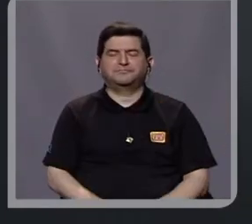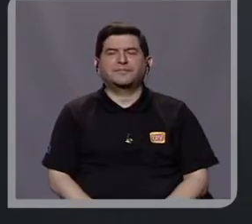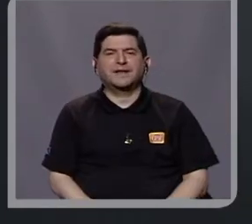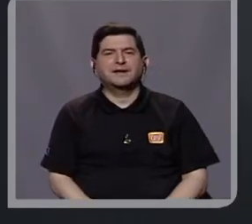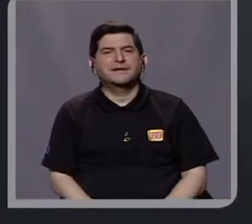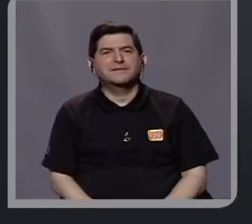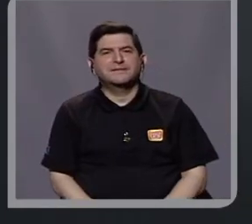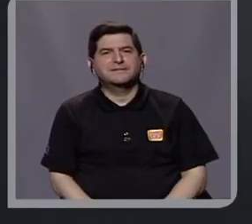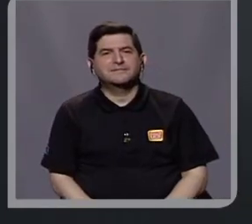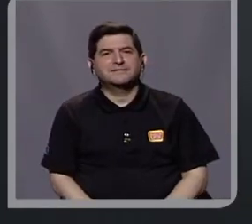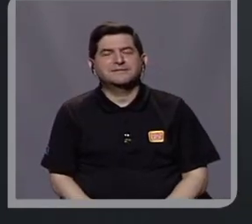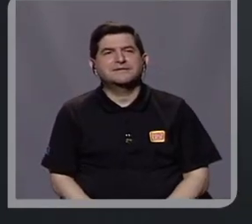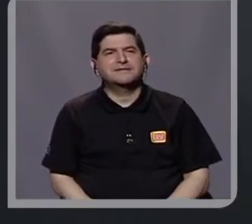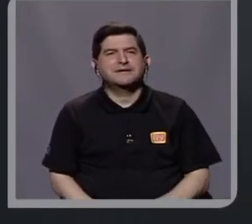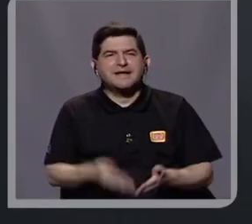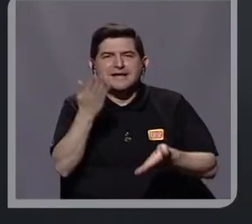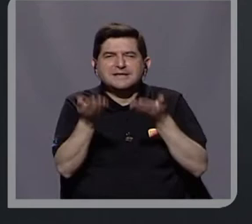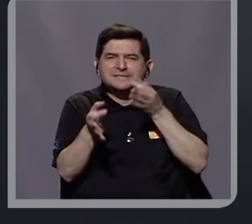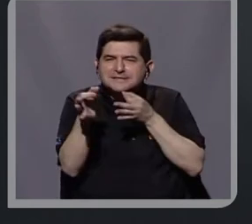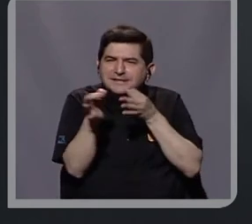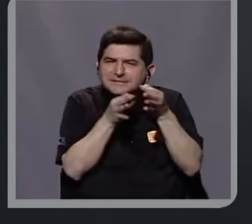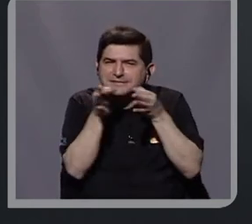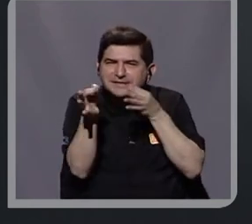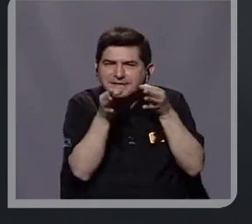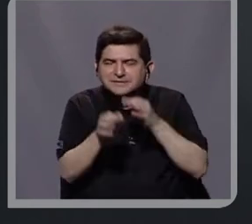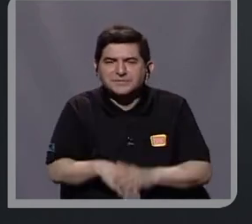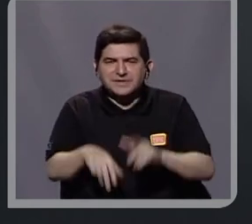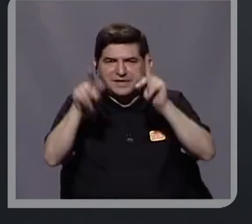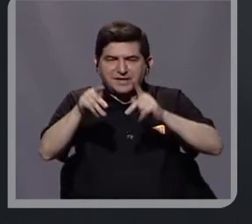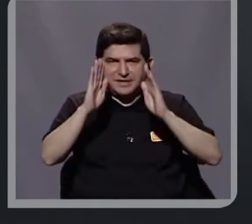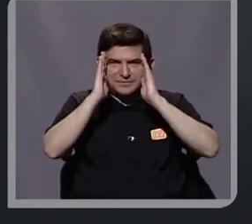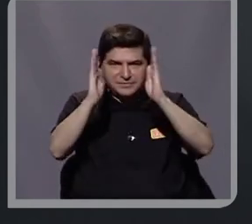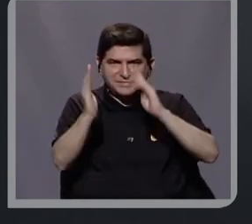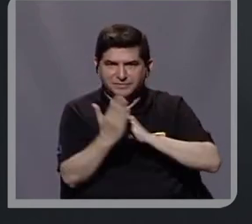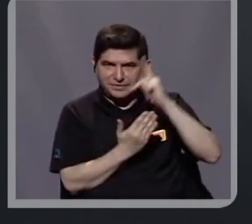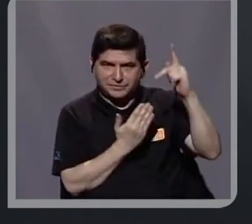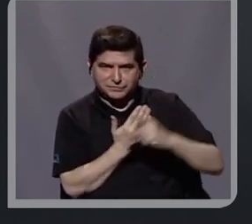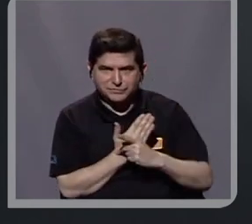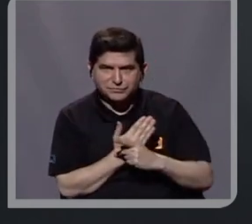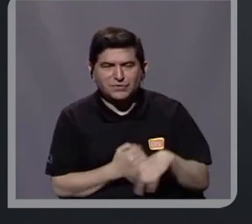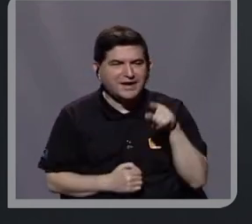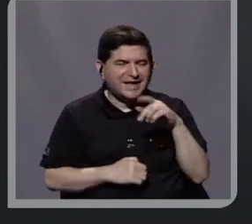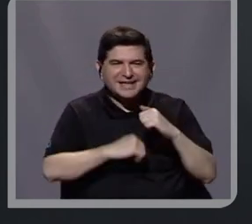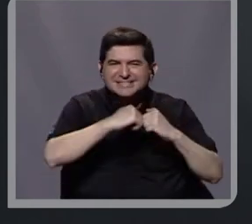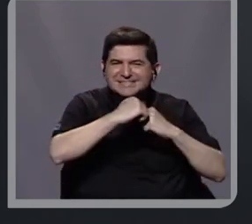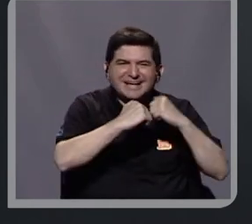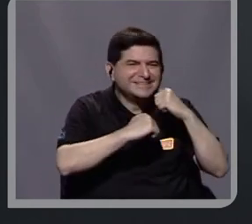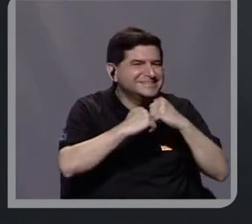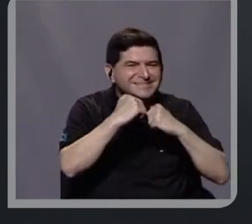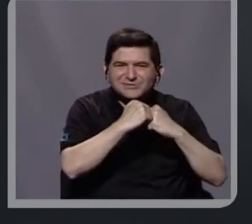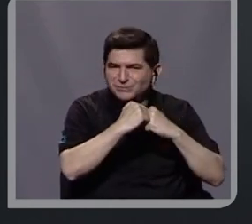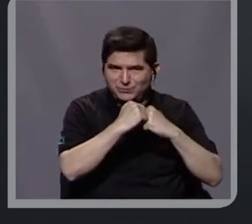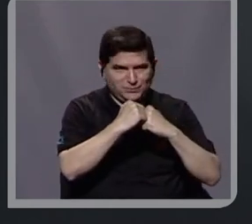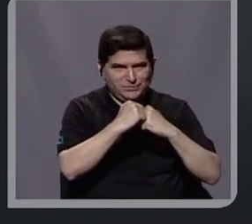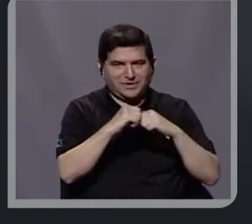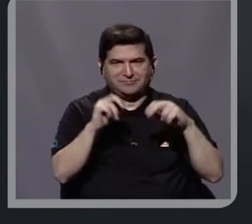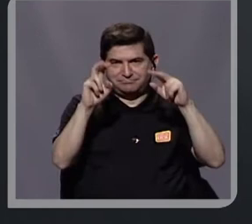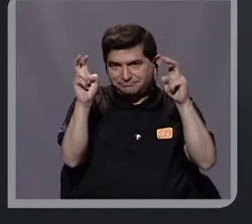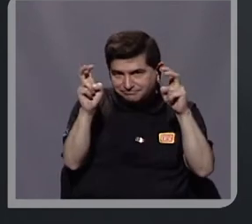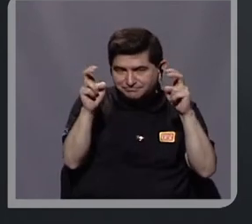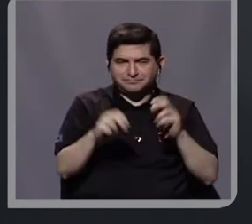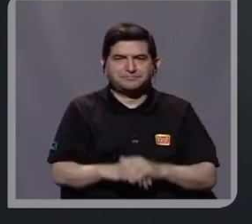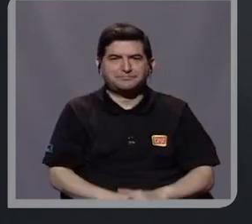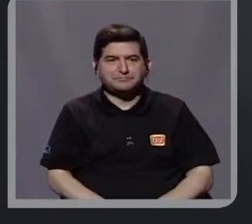explicación detallada para nuestra audiencia de cuáles son esas estructuras que hacen que